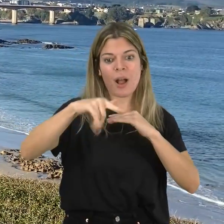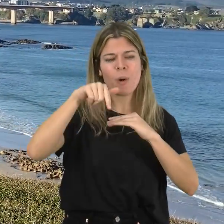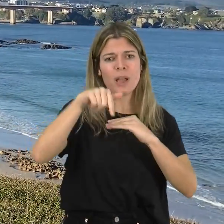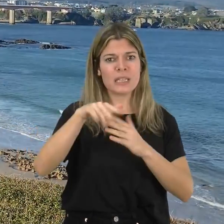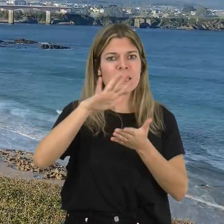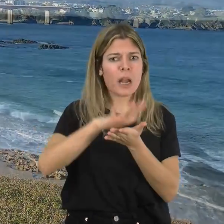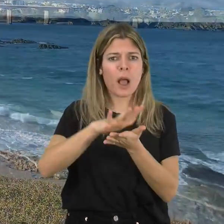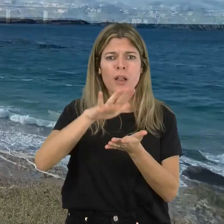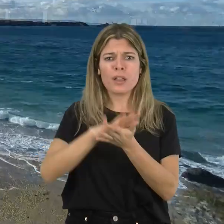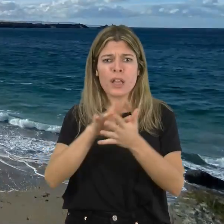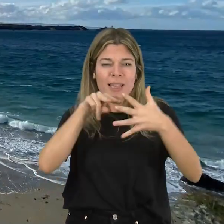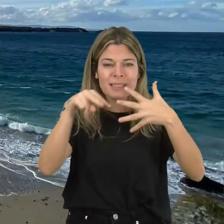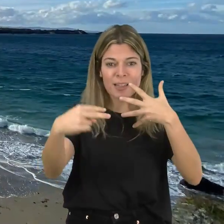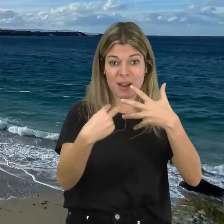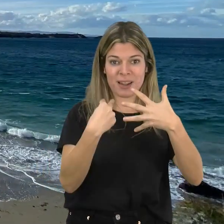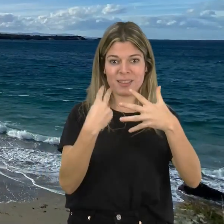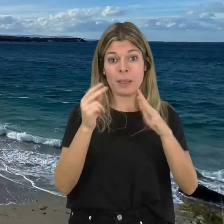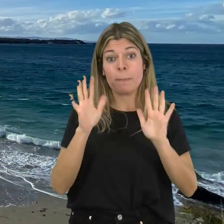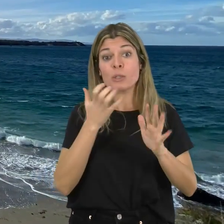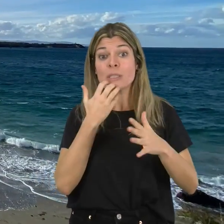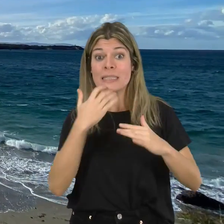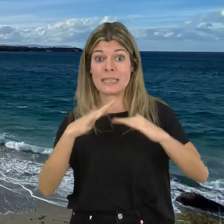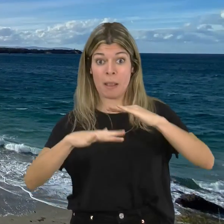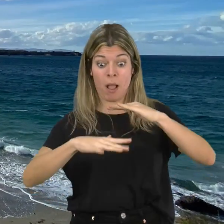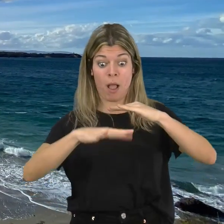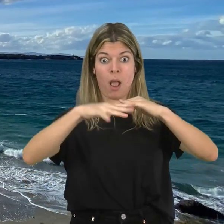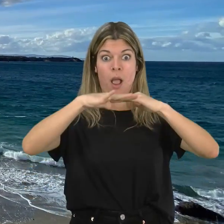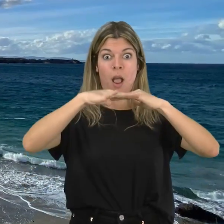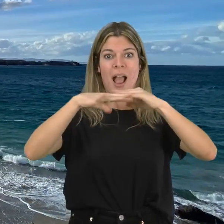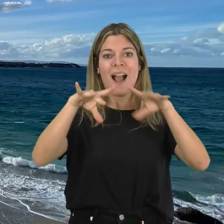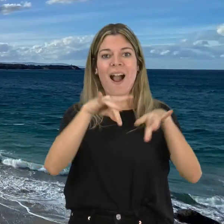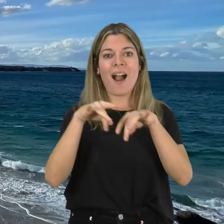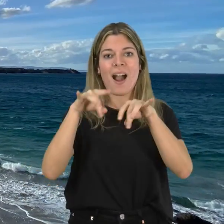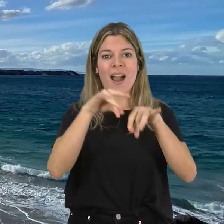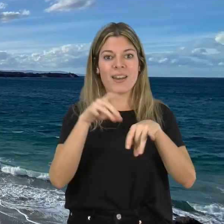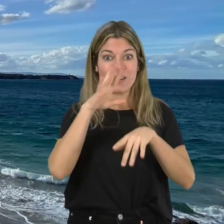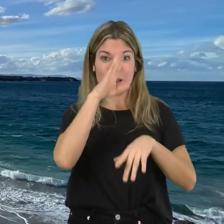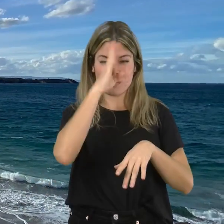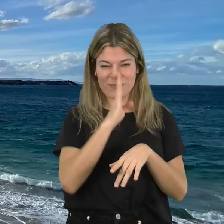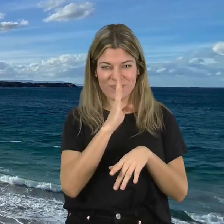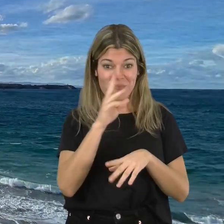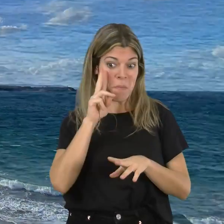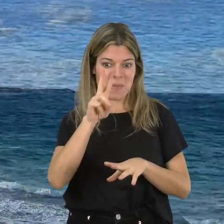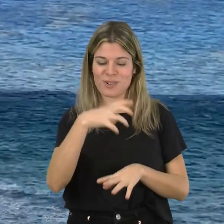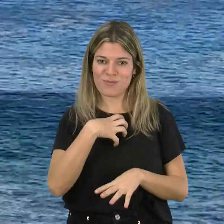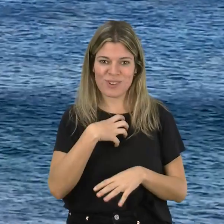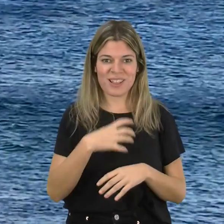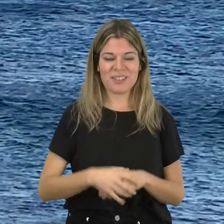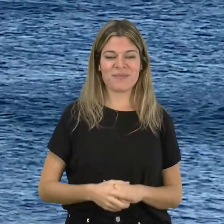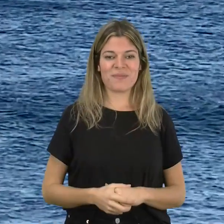tranquilas y cristalinas, aunque en Pleamar su zona arenosa prácticamente desaparece.